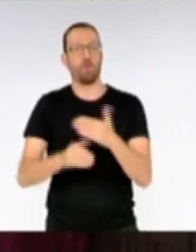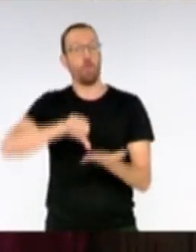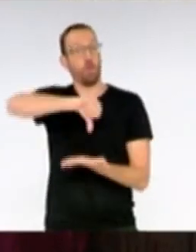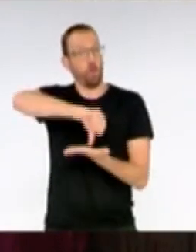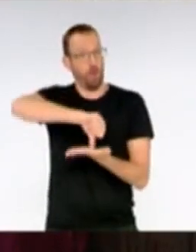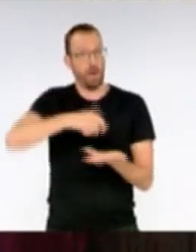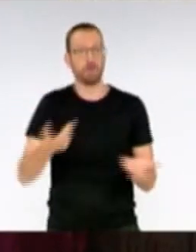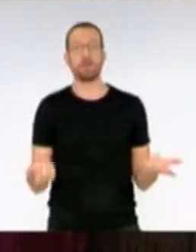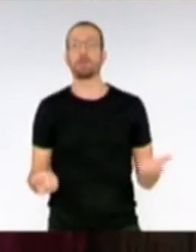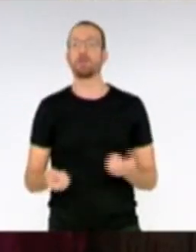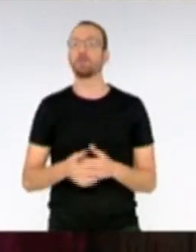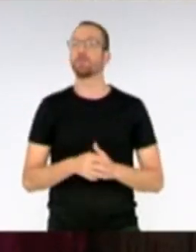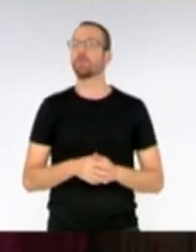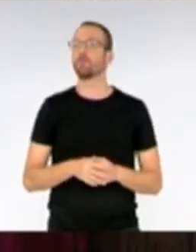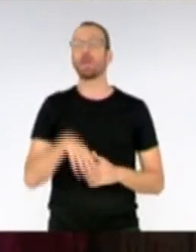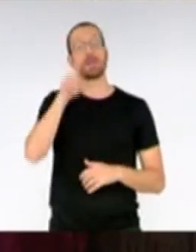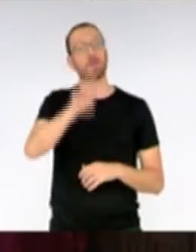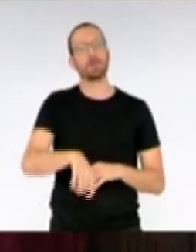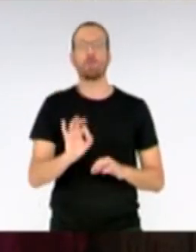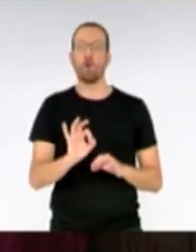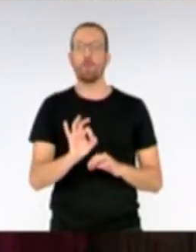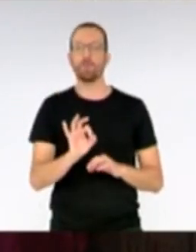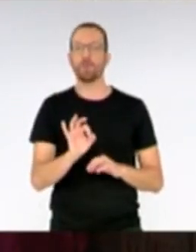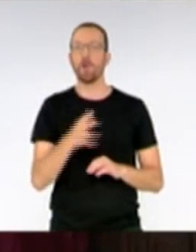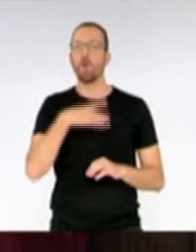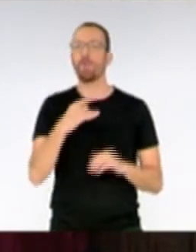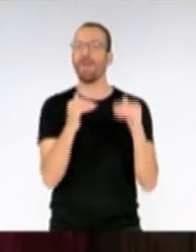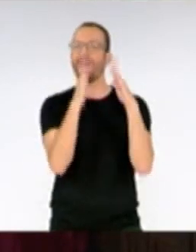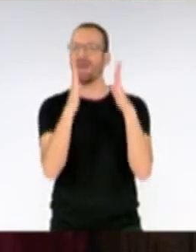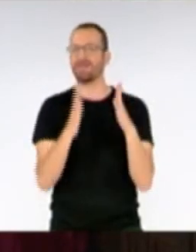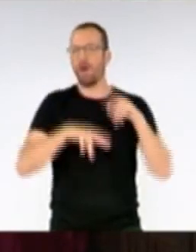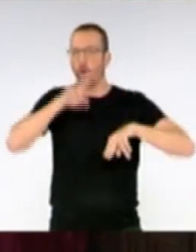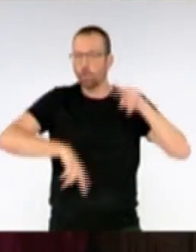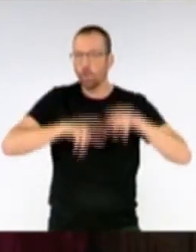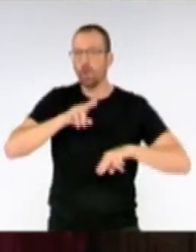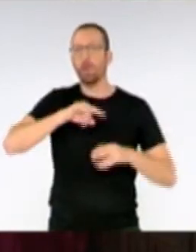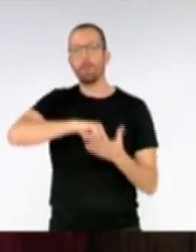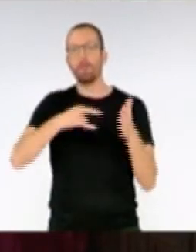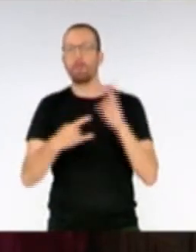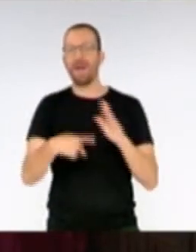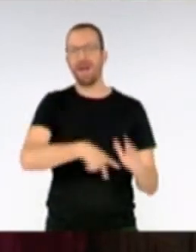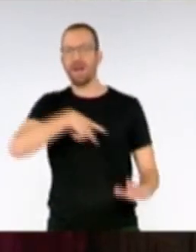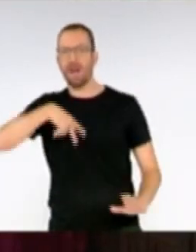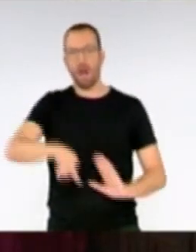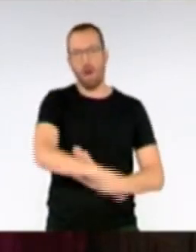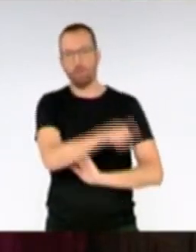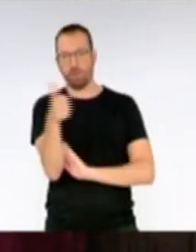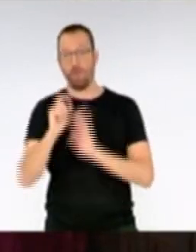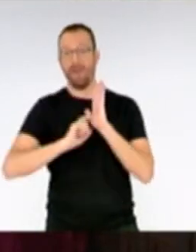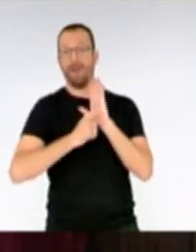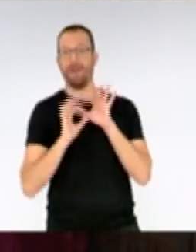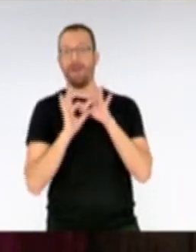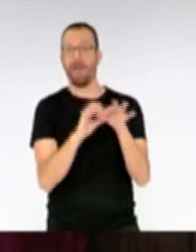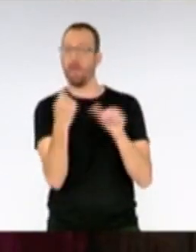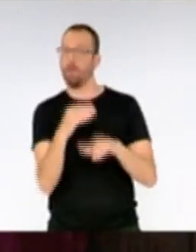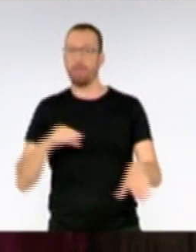centrarnos mucho en lo que es la capacidad de generación de vivienda, en la aprobación del plan general para darle cobertura legal a las